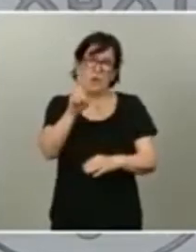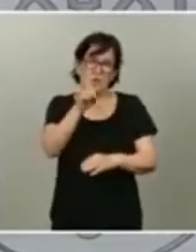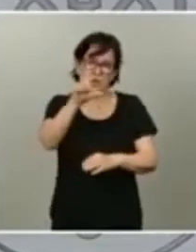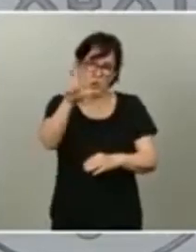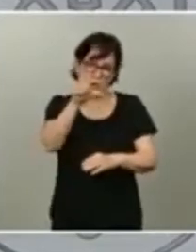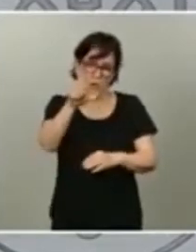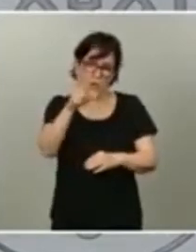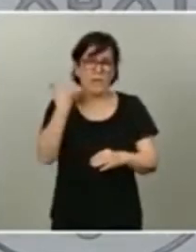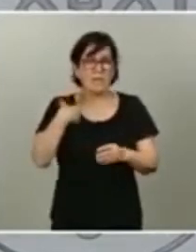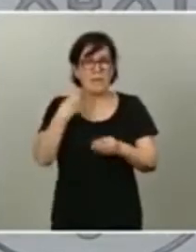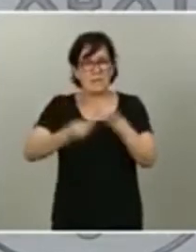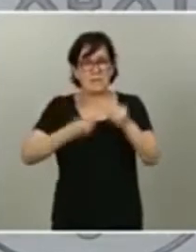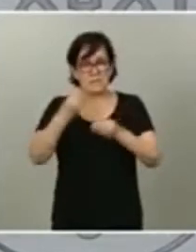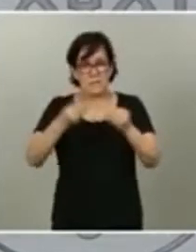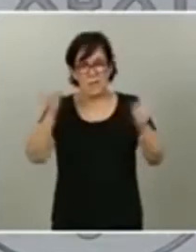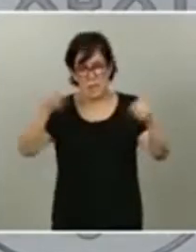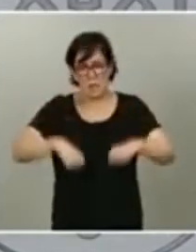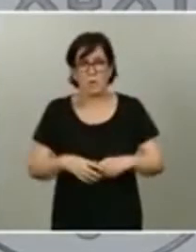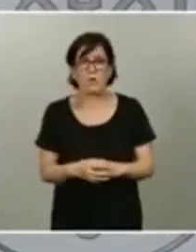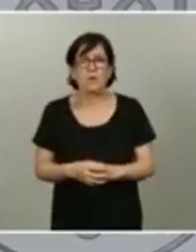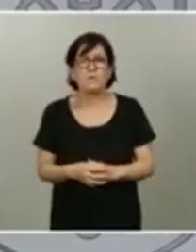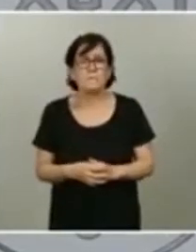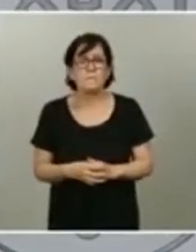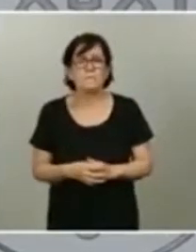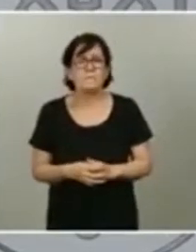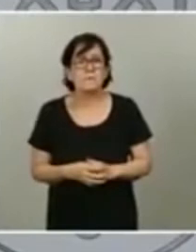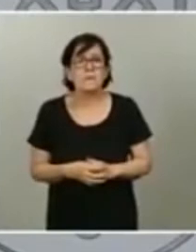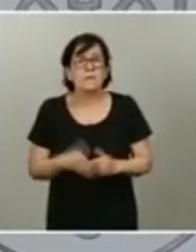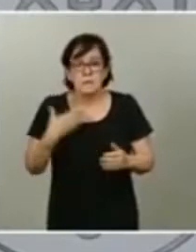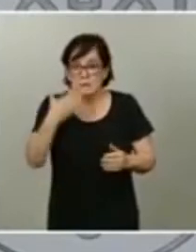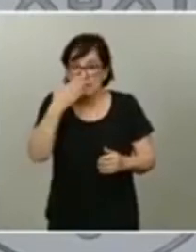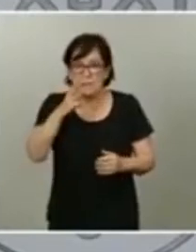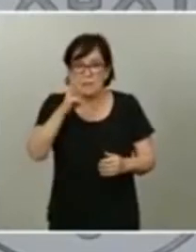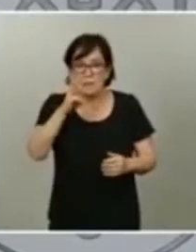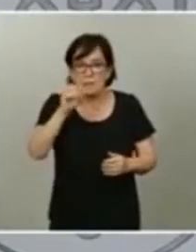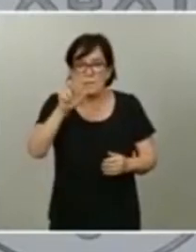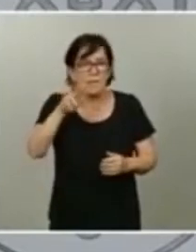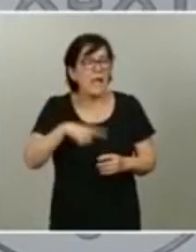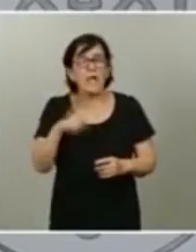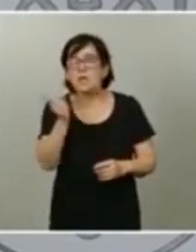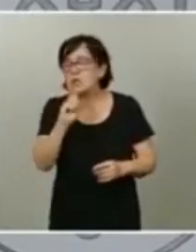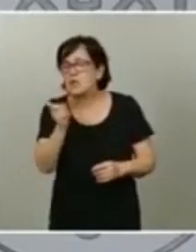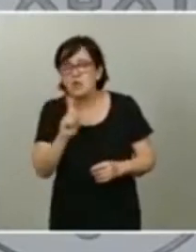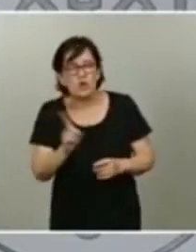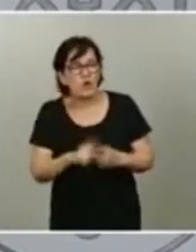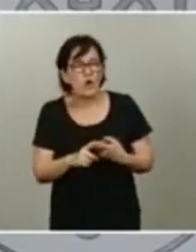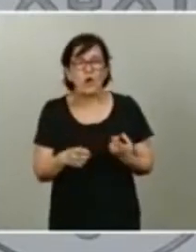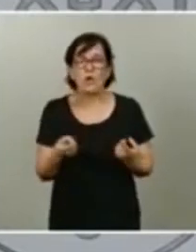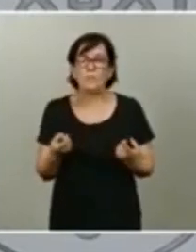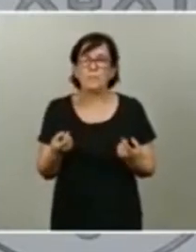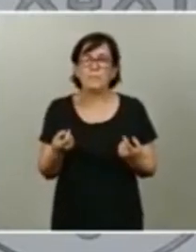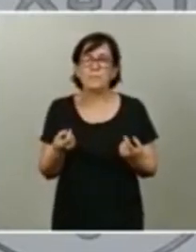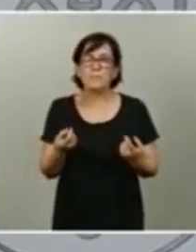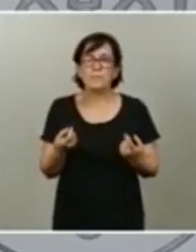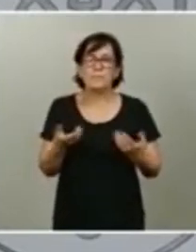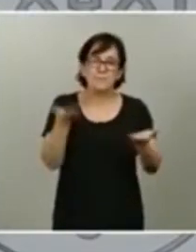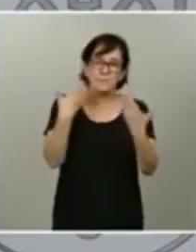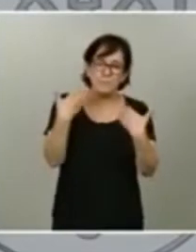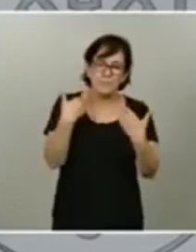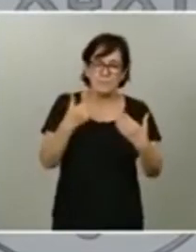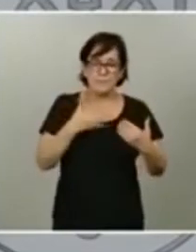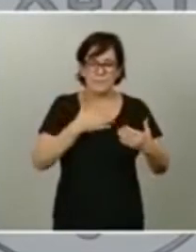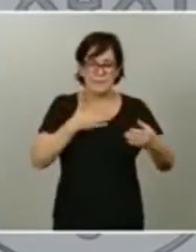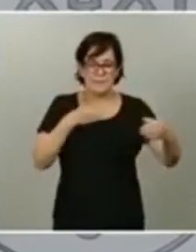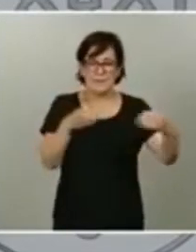se produzca ese acuerdo y Pilar yo quiero decir que no se trata en la relación entre el ejecutivo y el